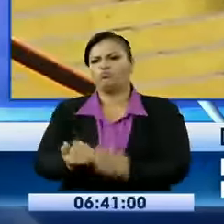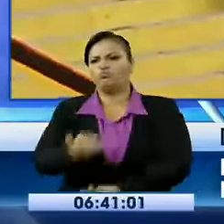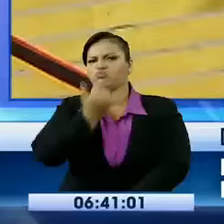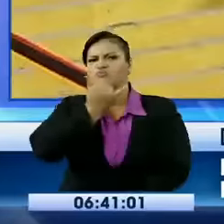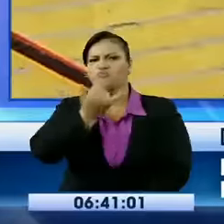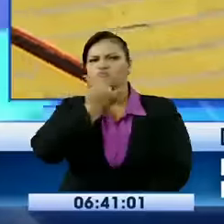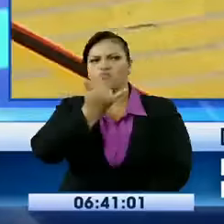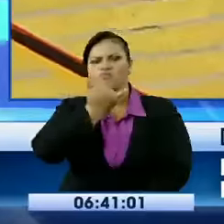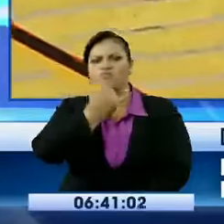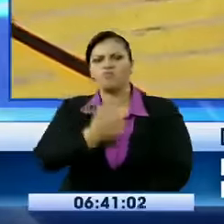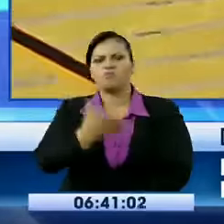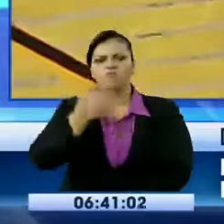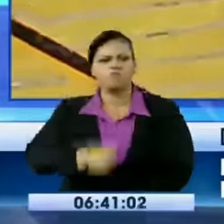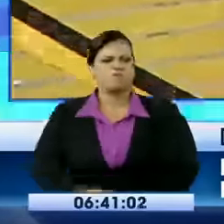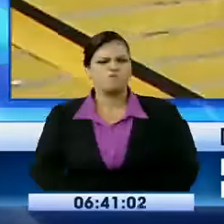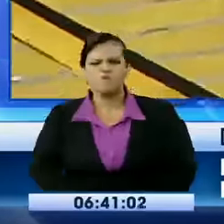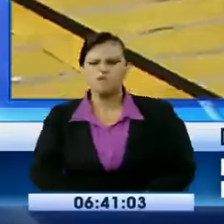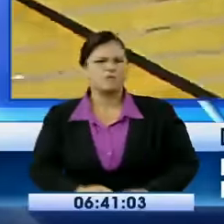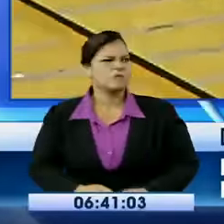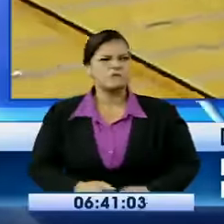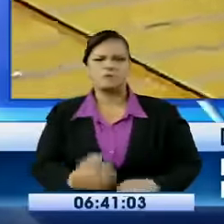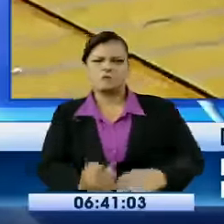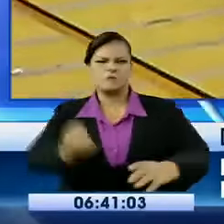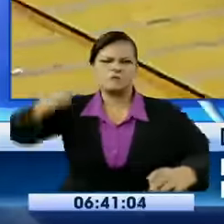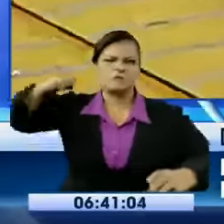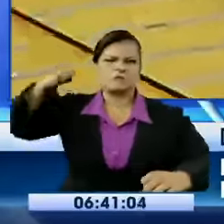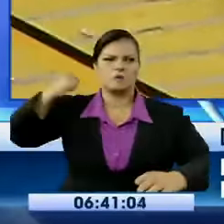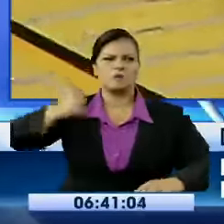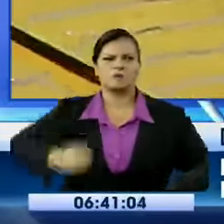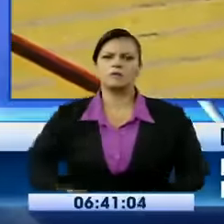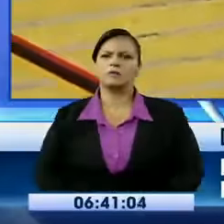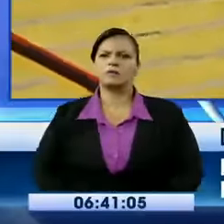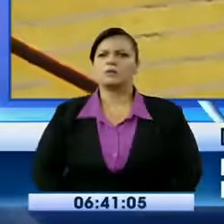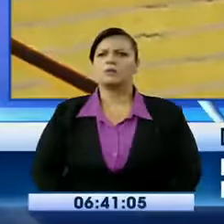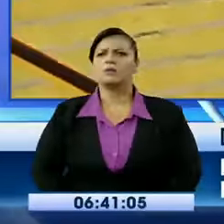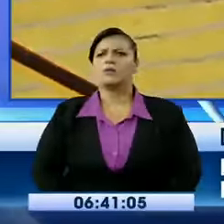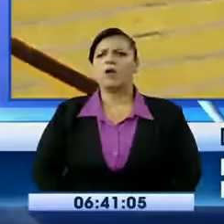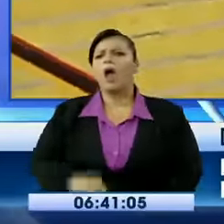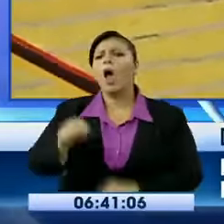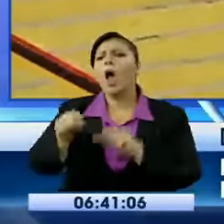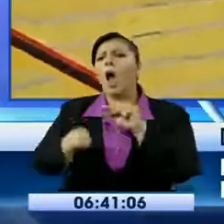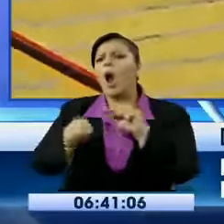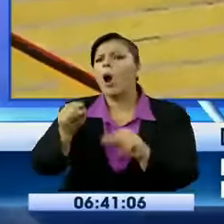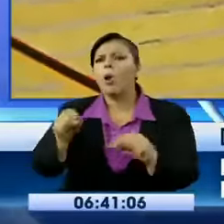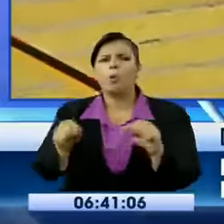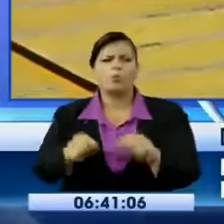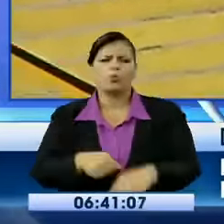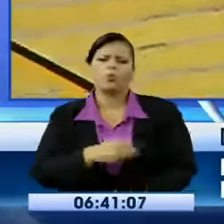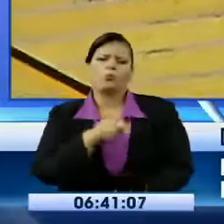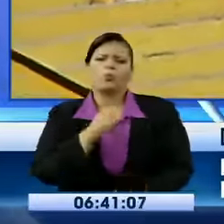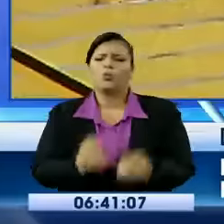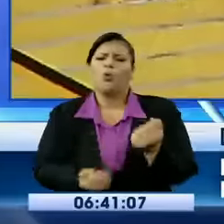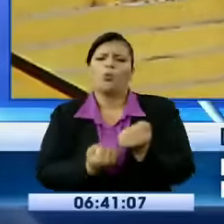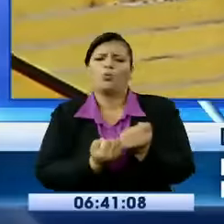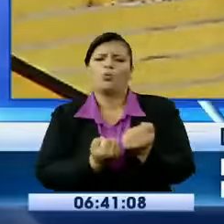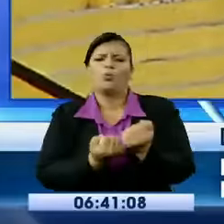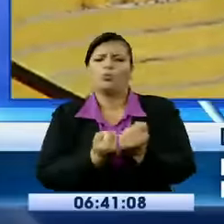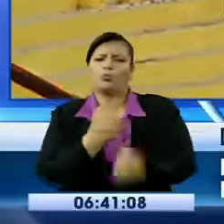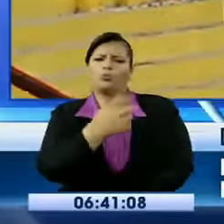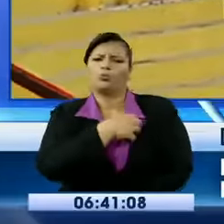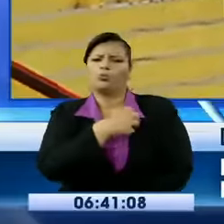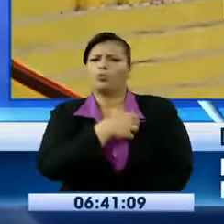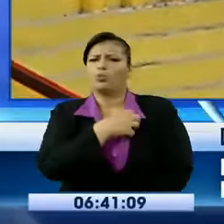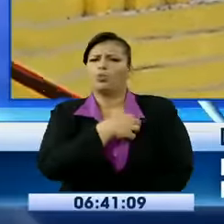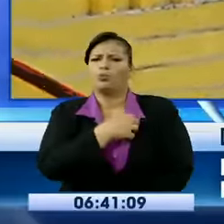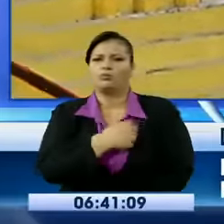que es por lucha de poder. Si tienen enfrentamiento con poder, que vayan a su barrio, que vayan al sector donde viven o que vayan a la calle a tener lucha. Otros dicen que es por